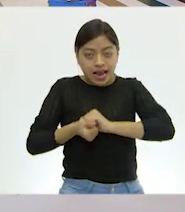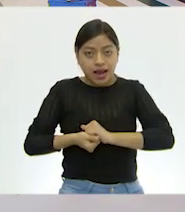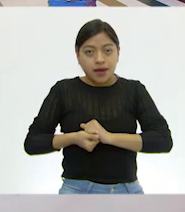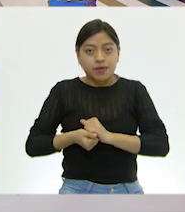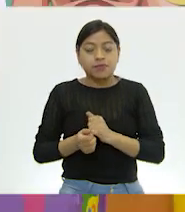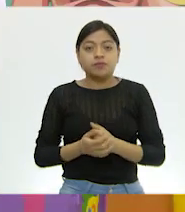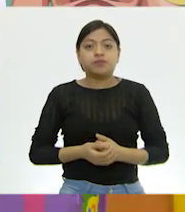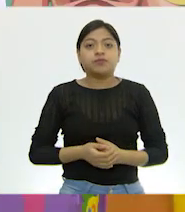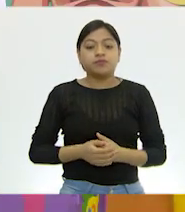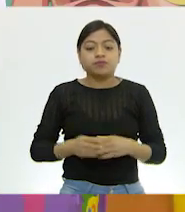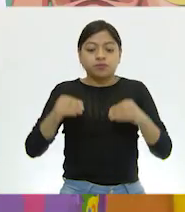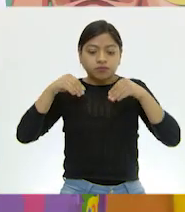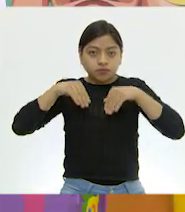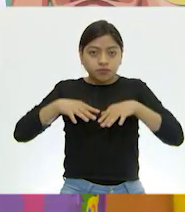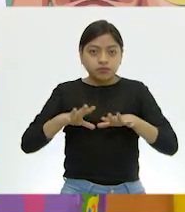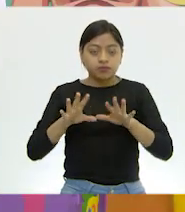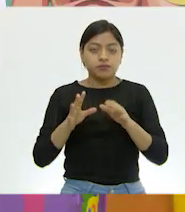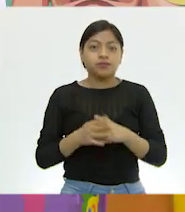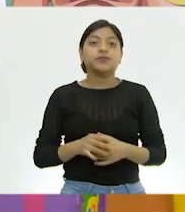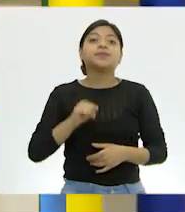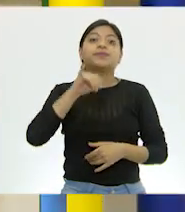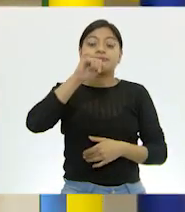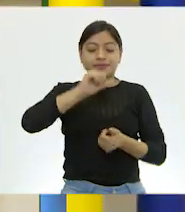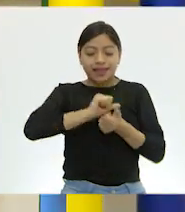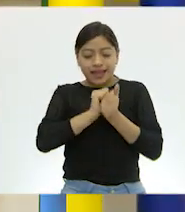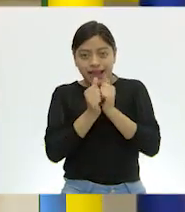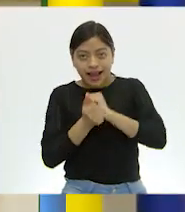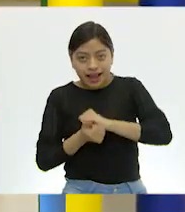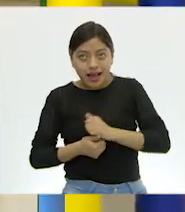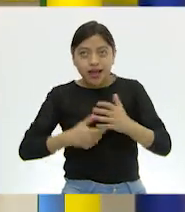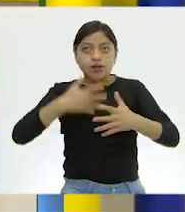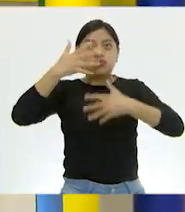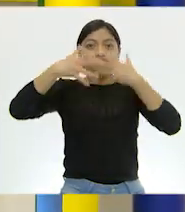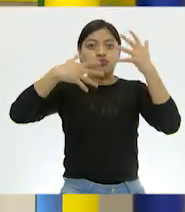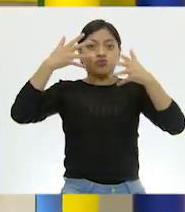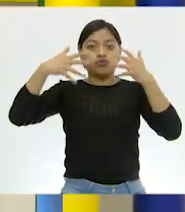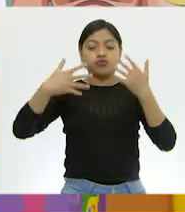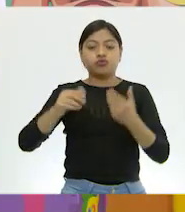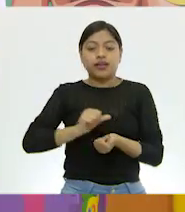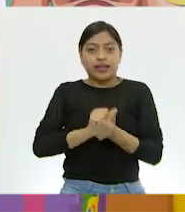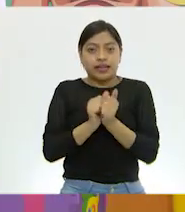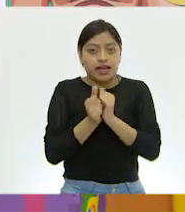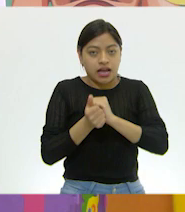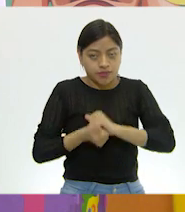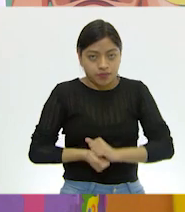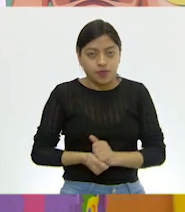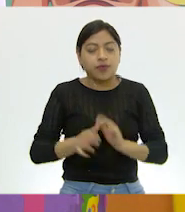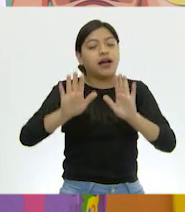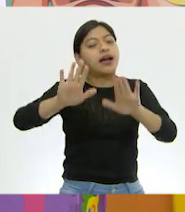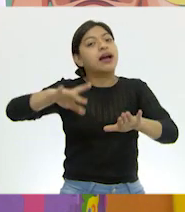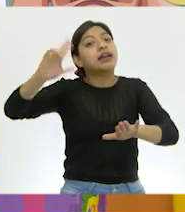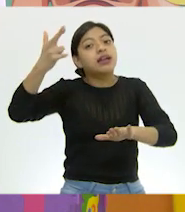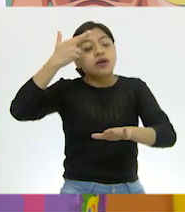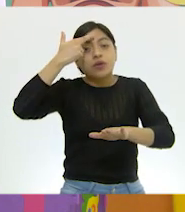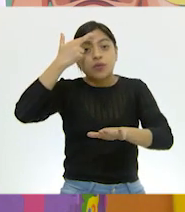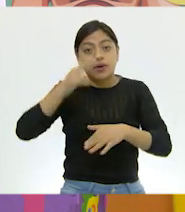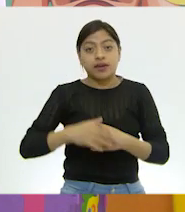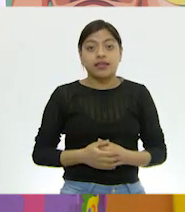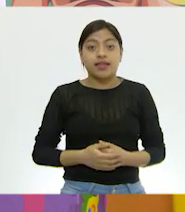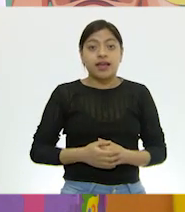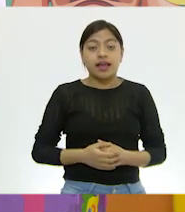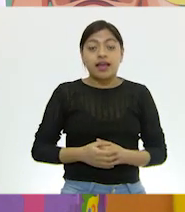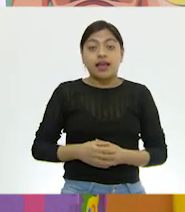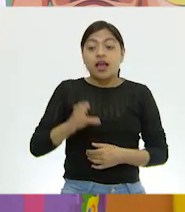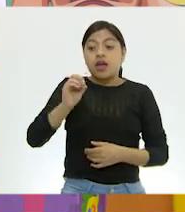asimilarlo. Hace todo este proceso de intercambio de gases. Exacto. Ahora recuerden, no puede entrar tanto